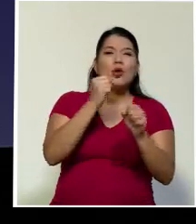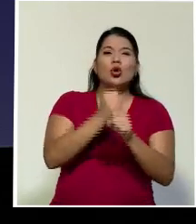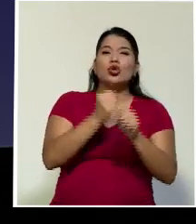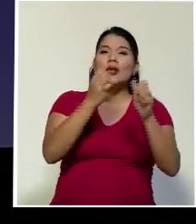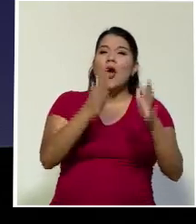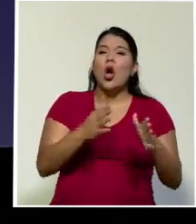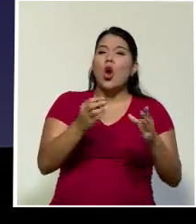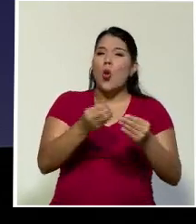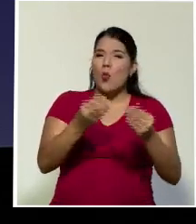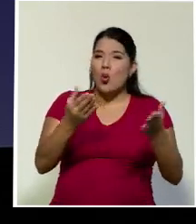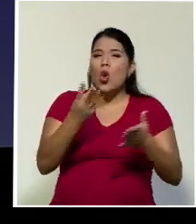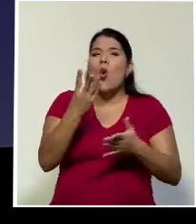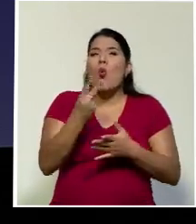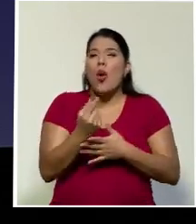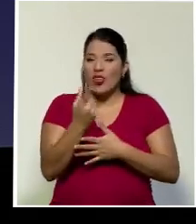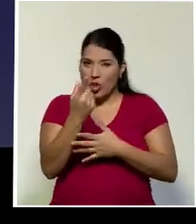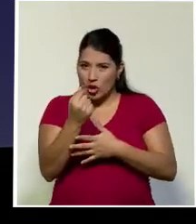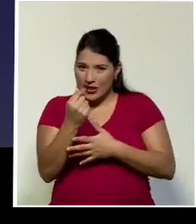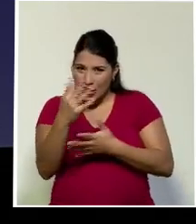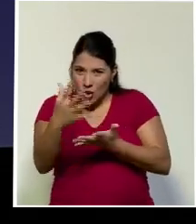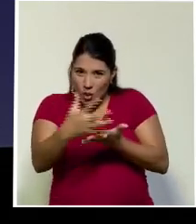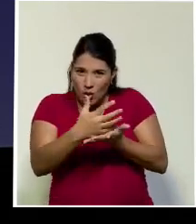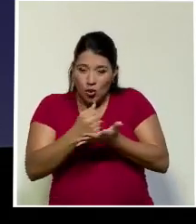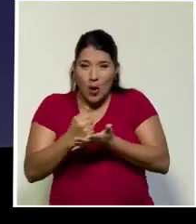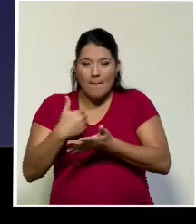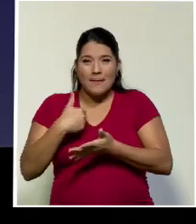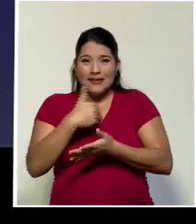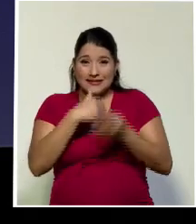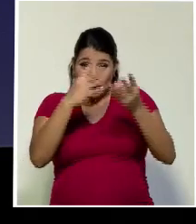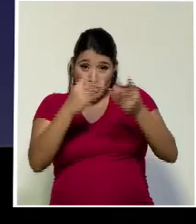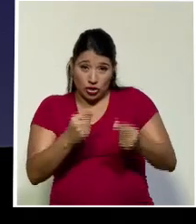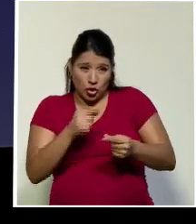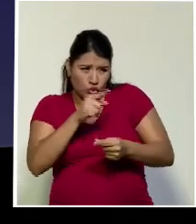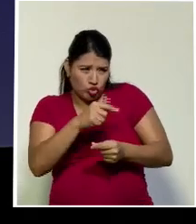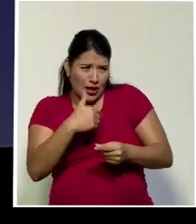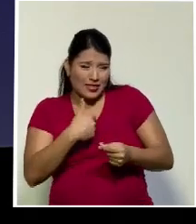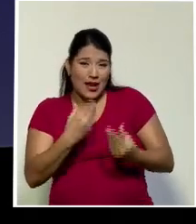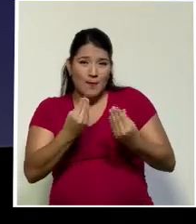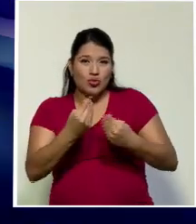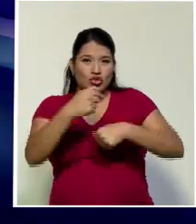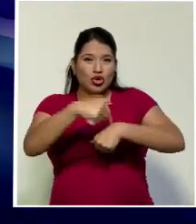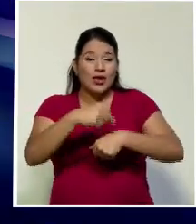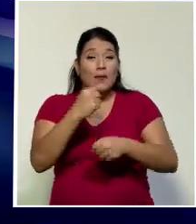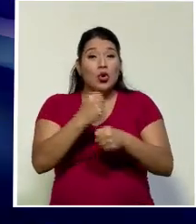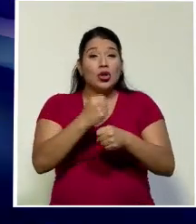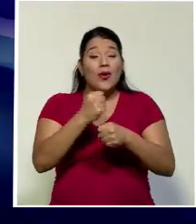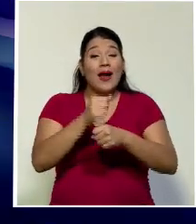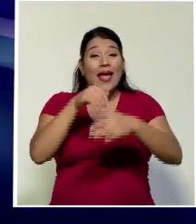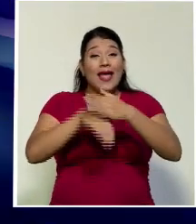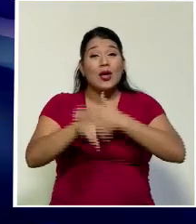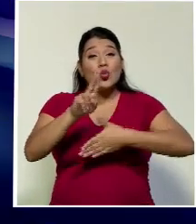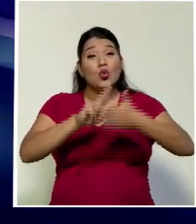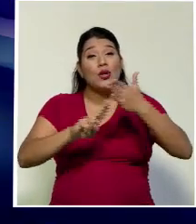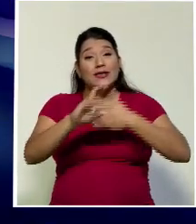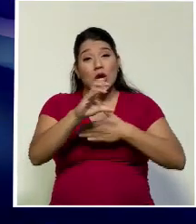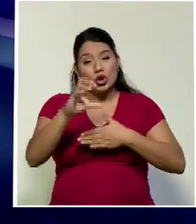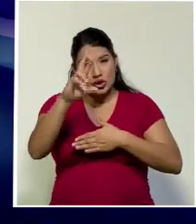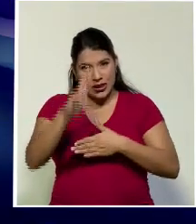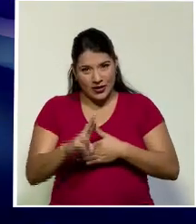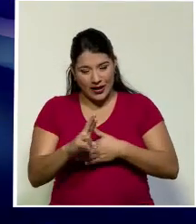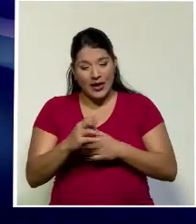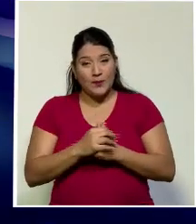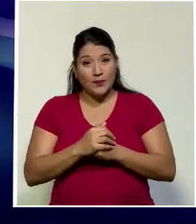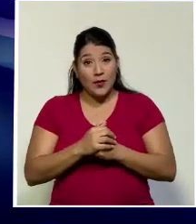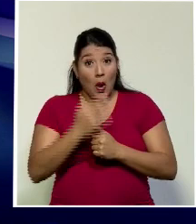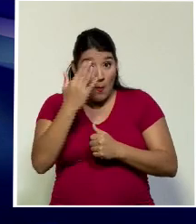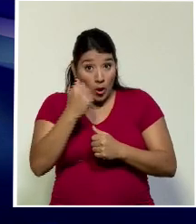ha trabajado mucho en UCR, ha ocupado enorme cantidad de cargos en UCR. ¿Cuánto paga? Porque